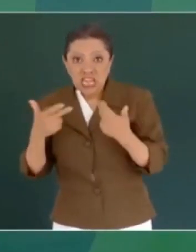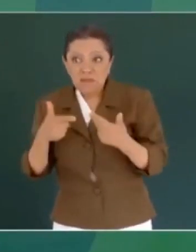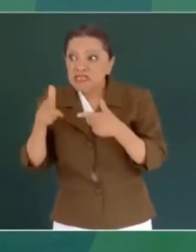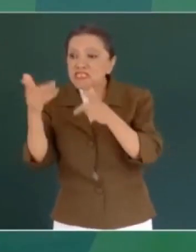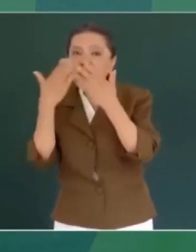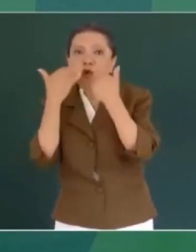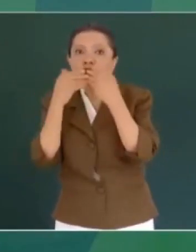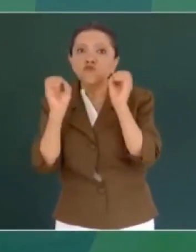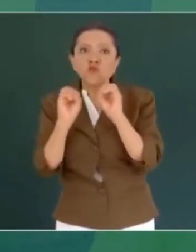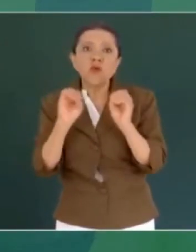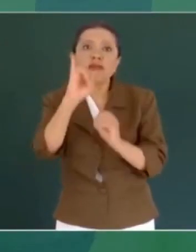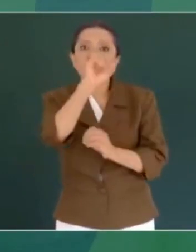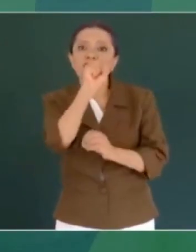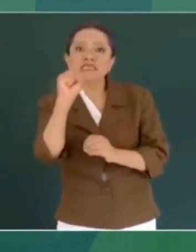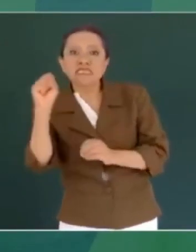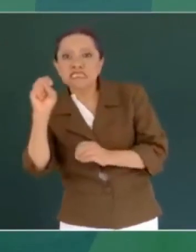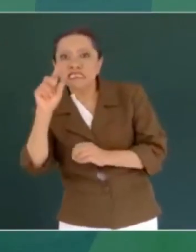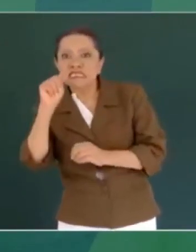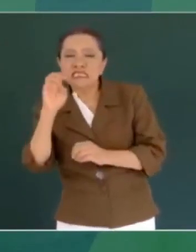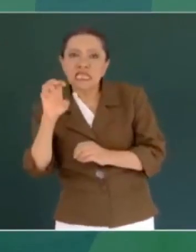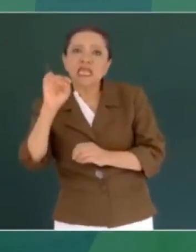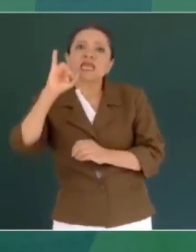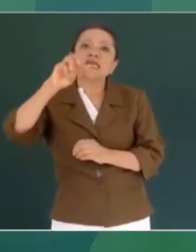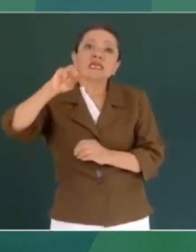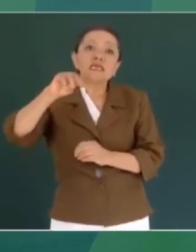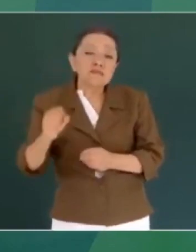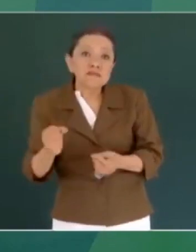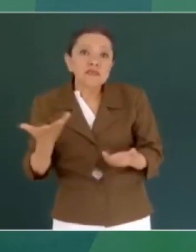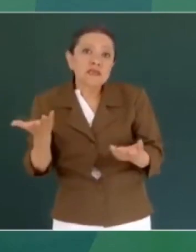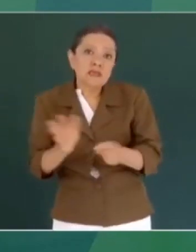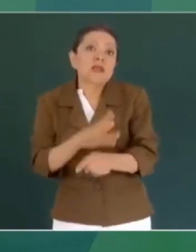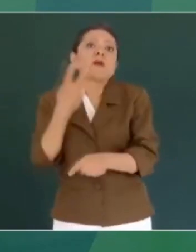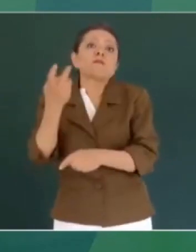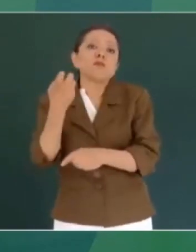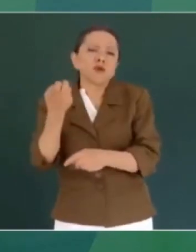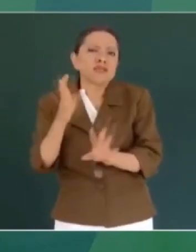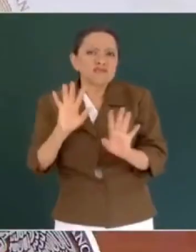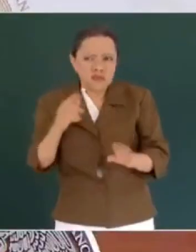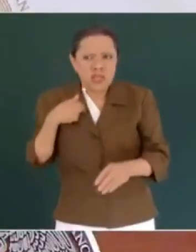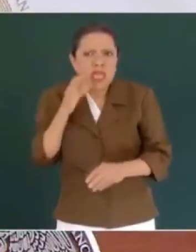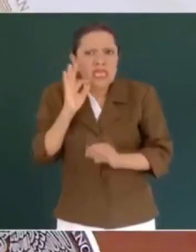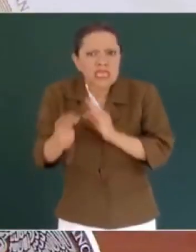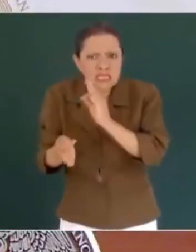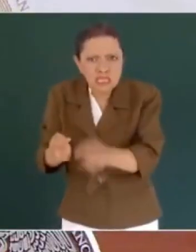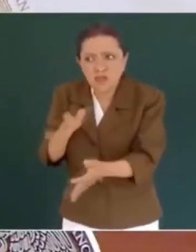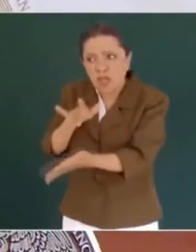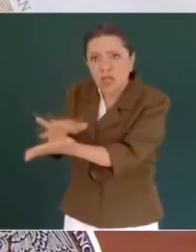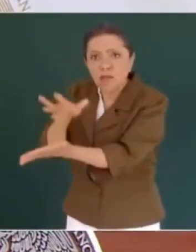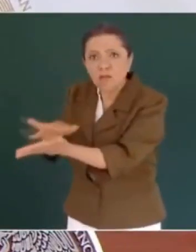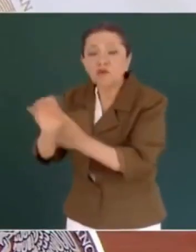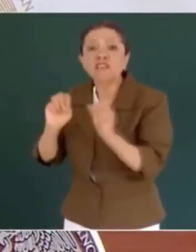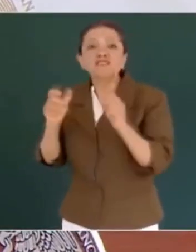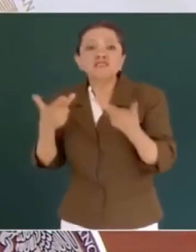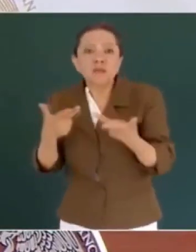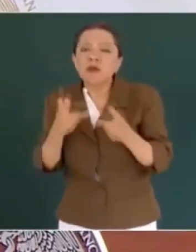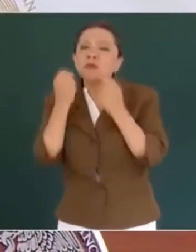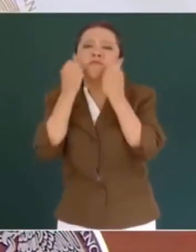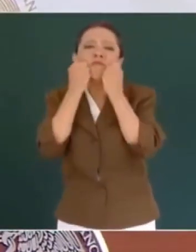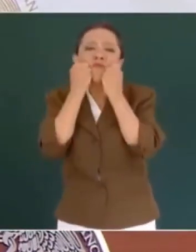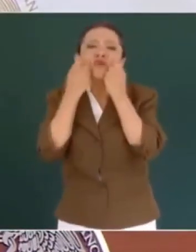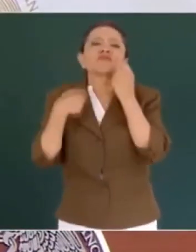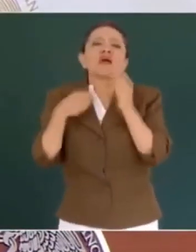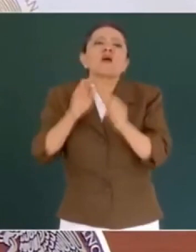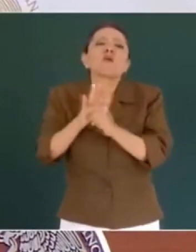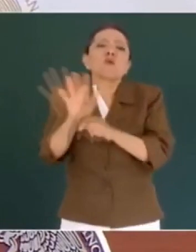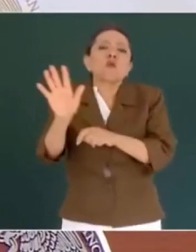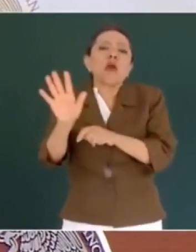Las intenciones de ayudar a Chiapas no tienen que verse desde qué cargo se puede aportar, sino cuál